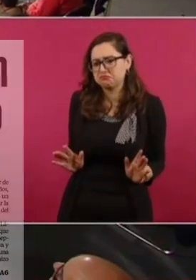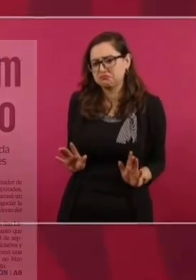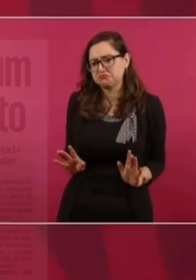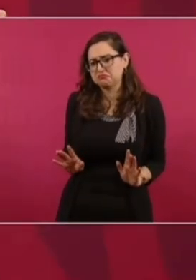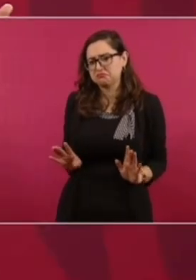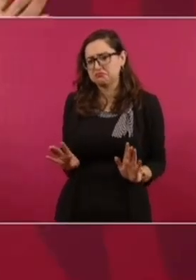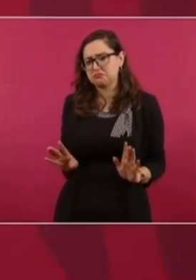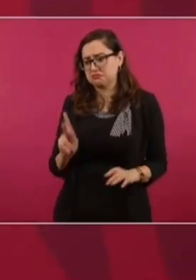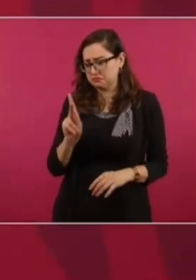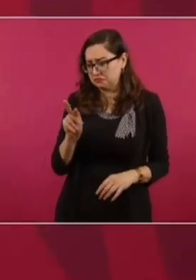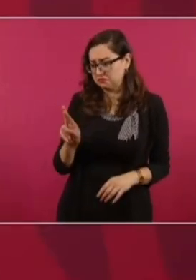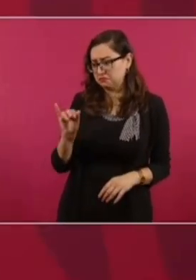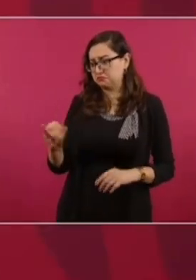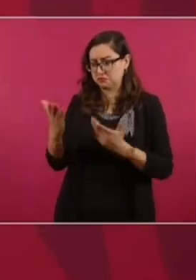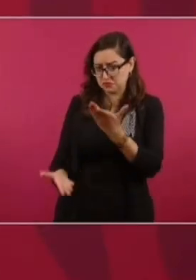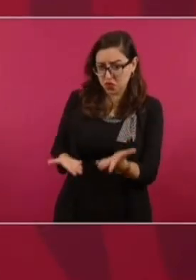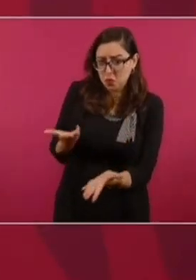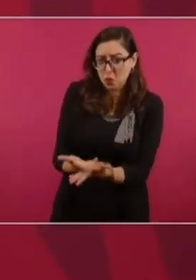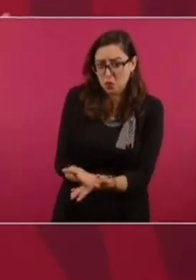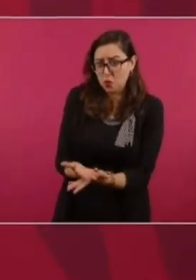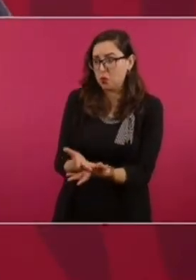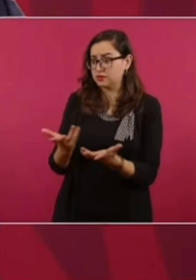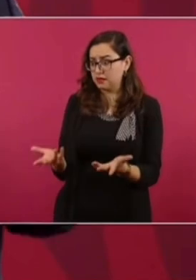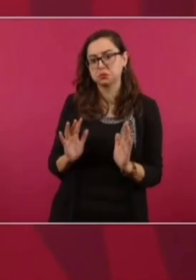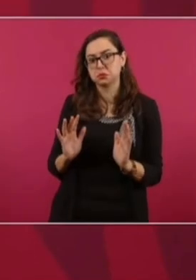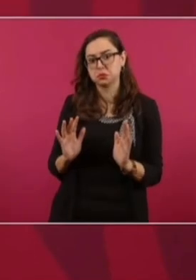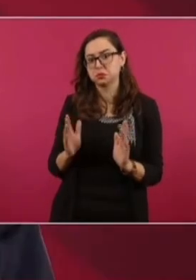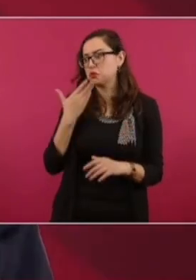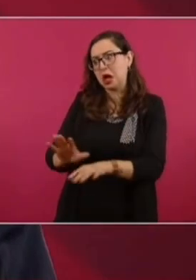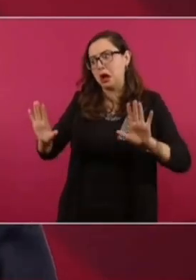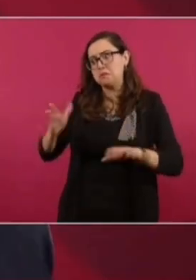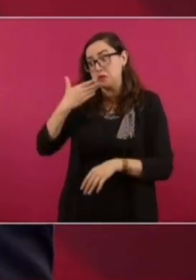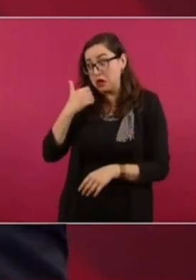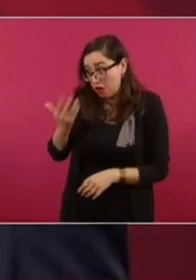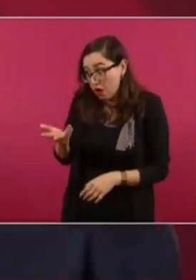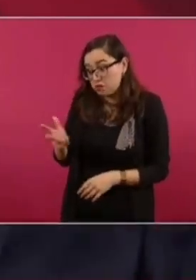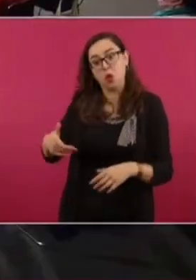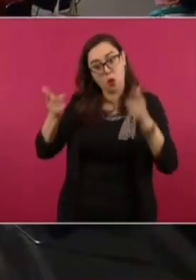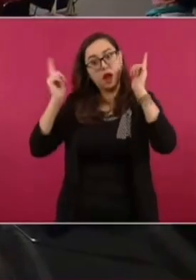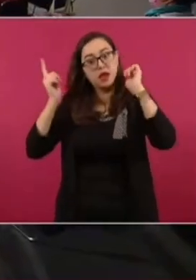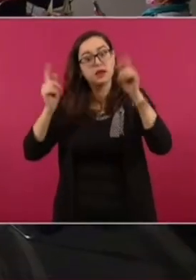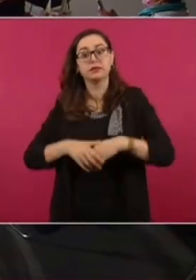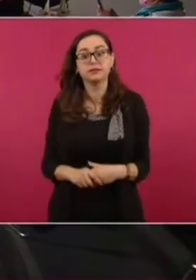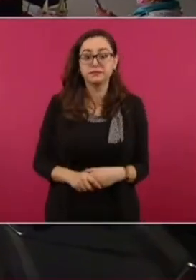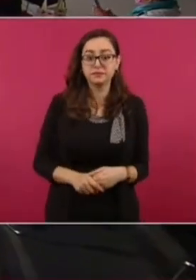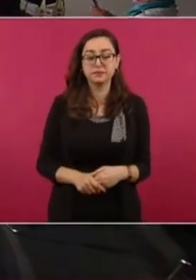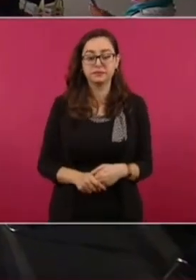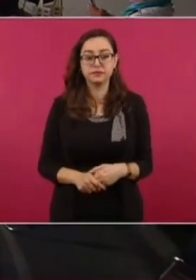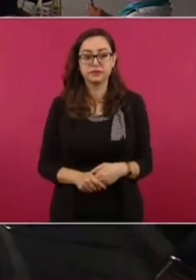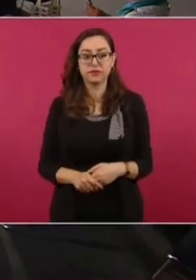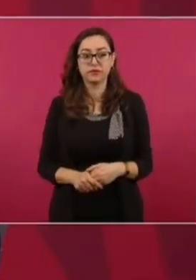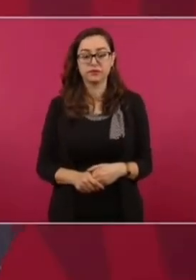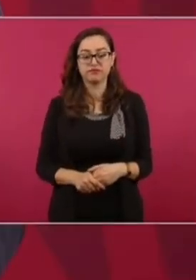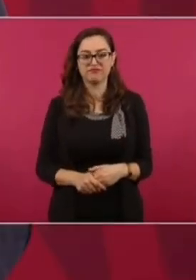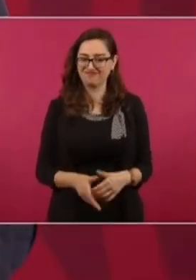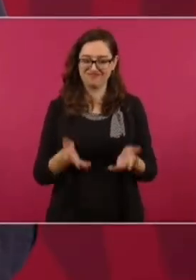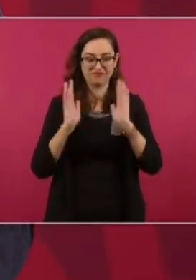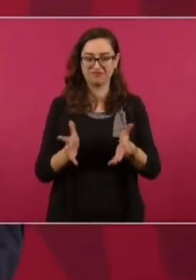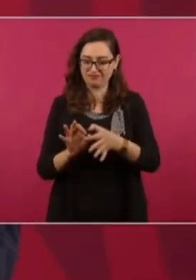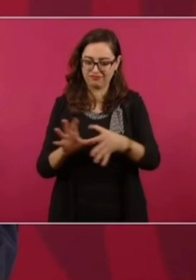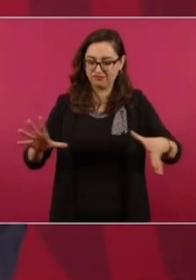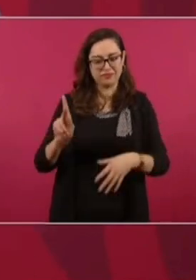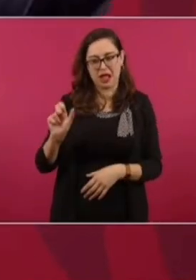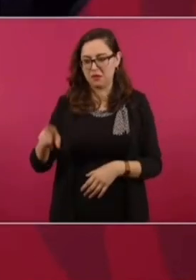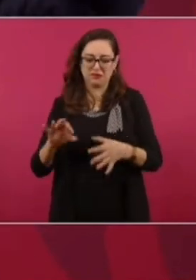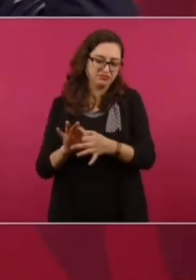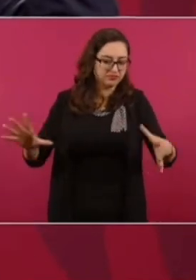plantea ayudar, haría muy bien. Y que se deslinde. ¿Un pulso de la